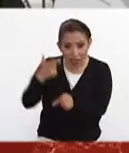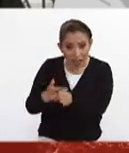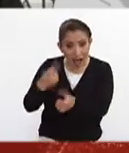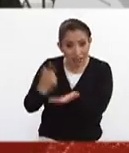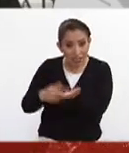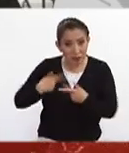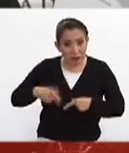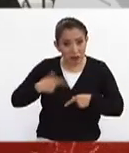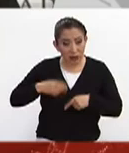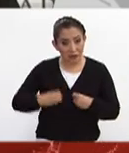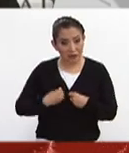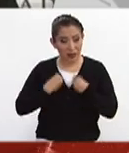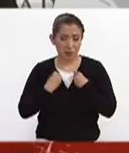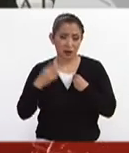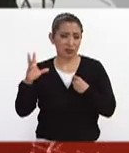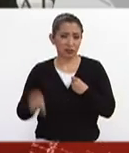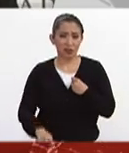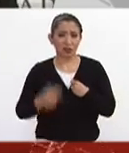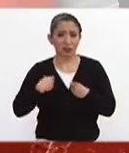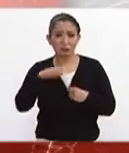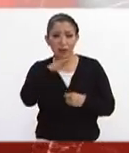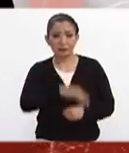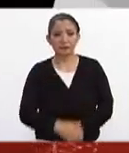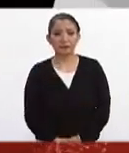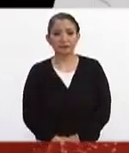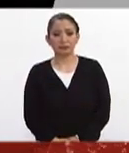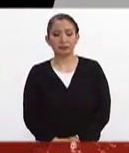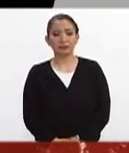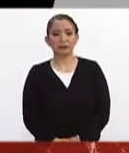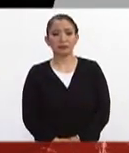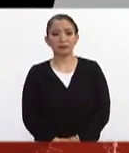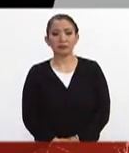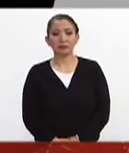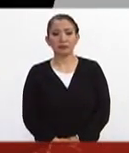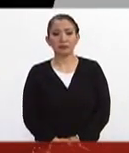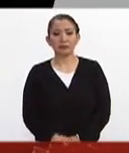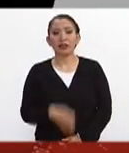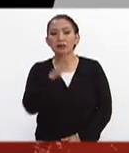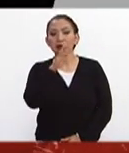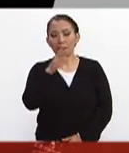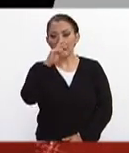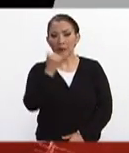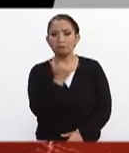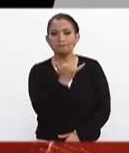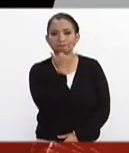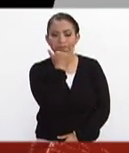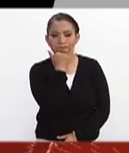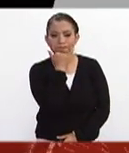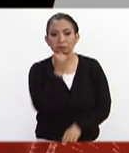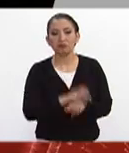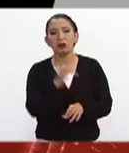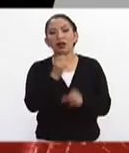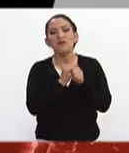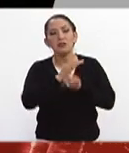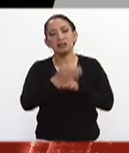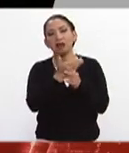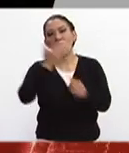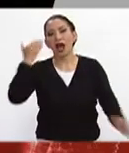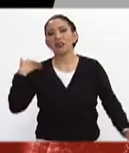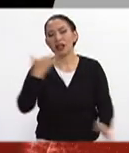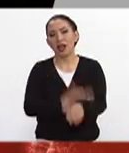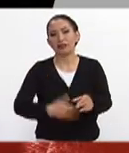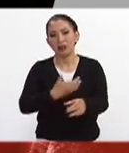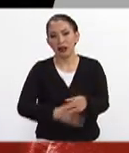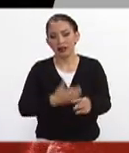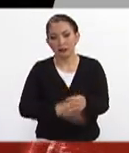o personas desaparecidas. Ofrezco a los mexicanos una disculpa por la información vertida esta